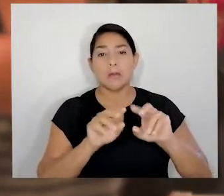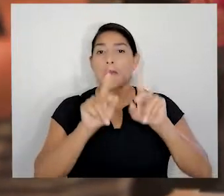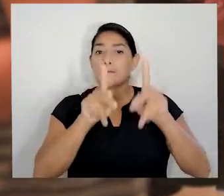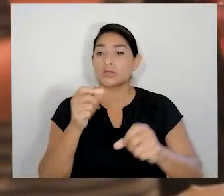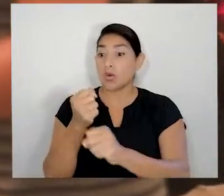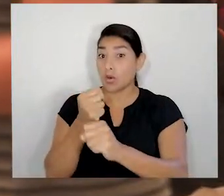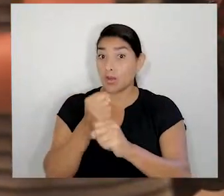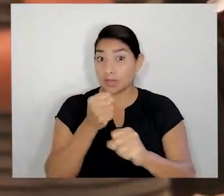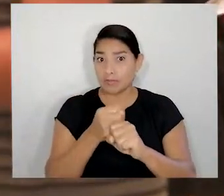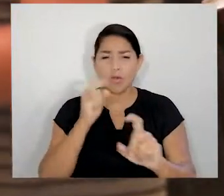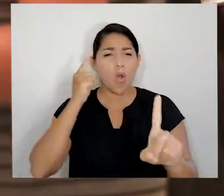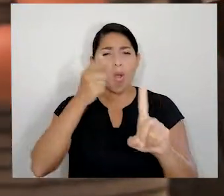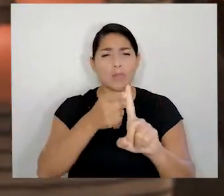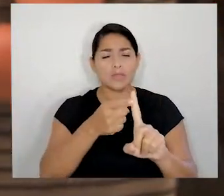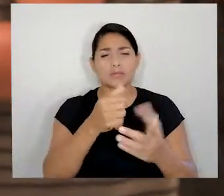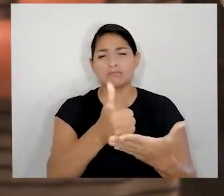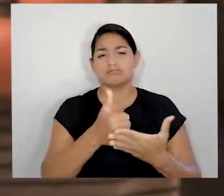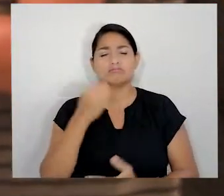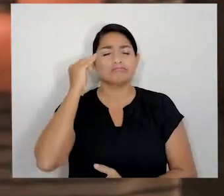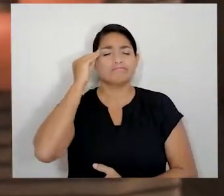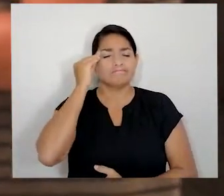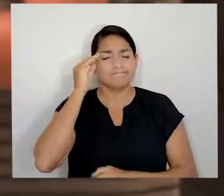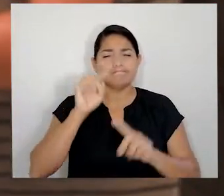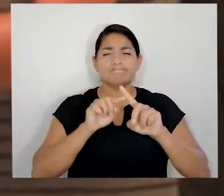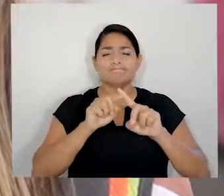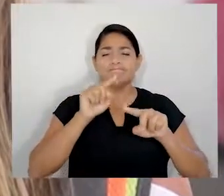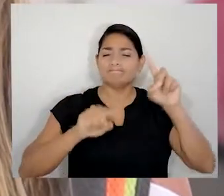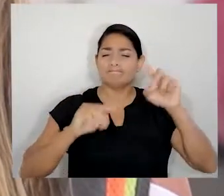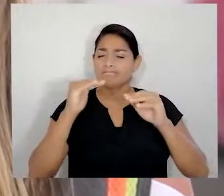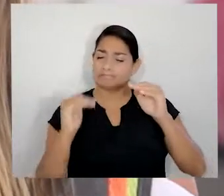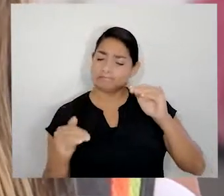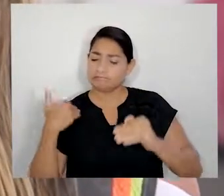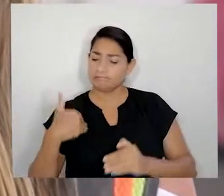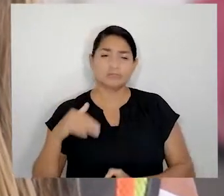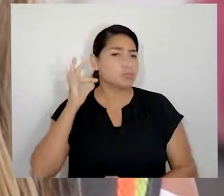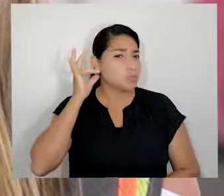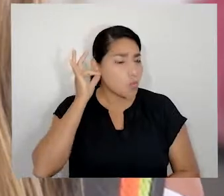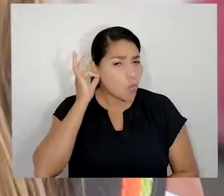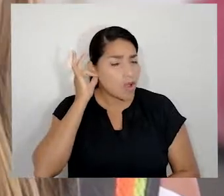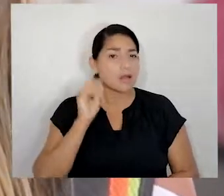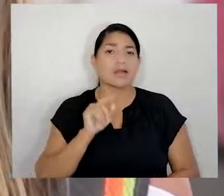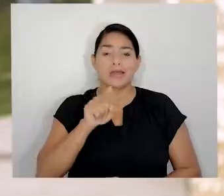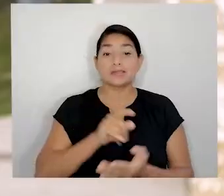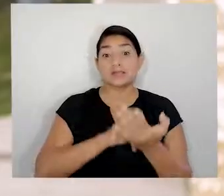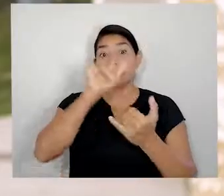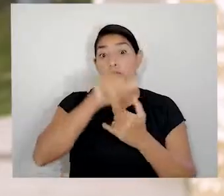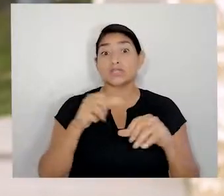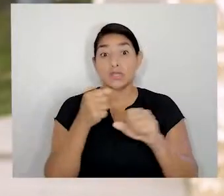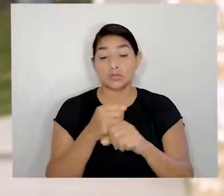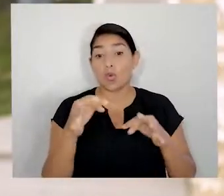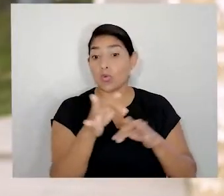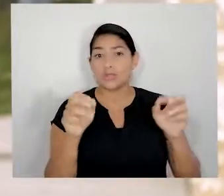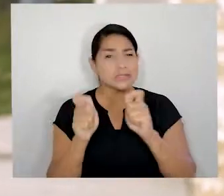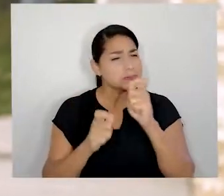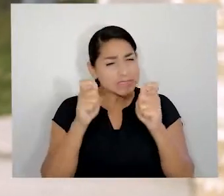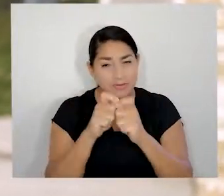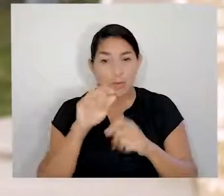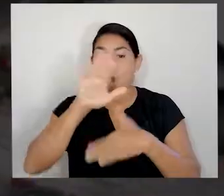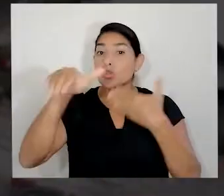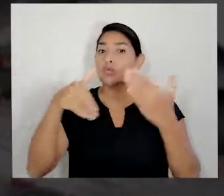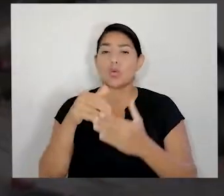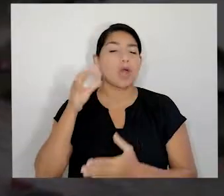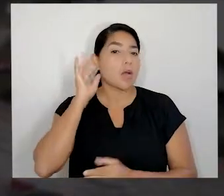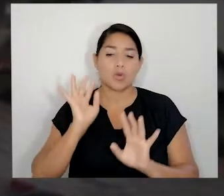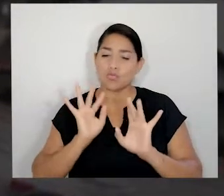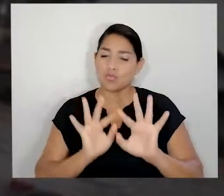socioeducativos para personas trabajadoras, con el fin de reflexionar las desigualdades entre mujeres y hombres. En este proyecto se hizo un taller